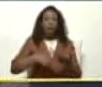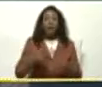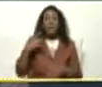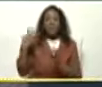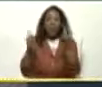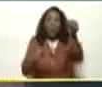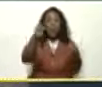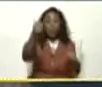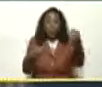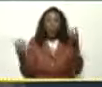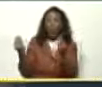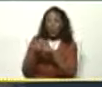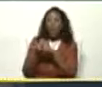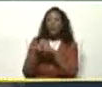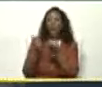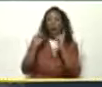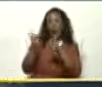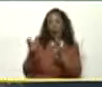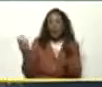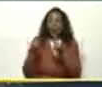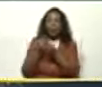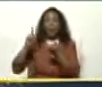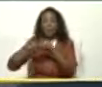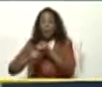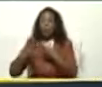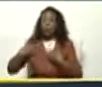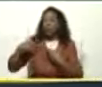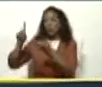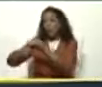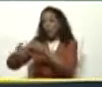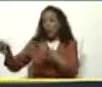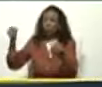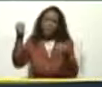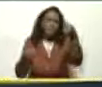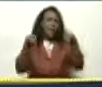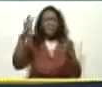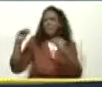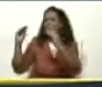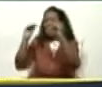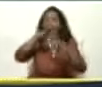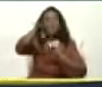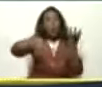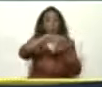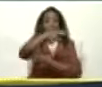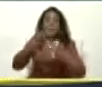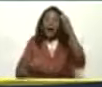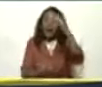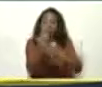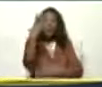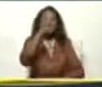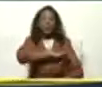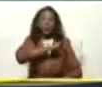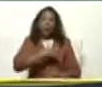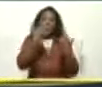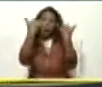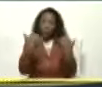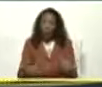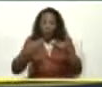Con su esposa Nancy Yo venía con Mi esposa Silvia Y veníamos hablando Los problemas Que se están generando